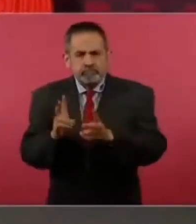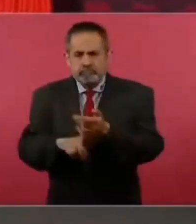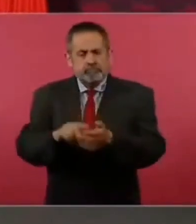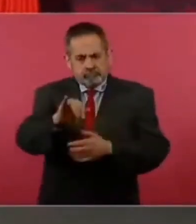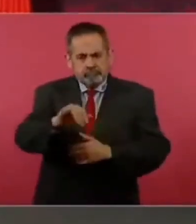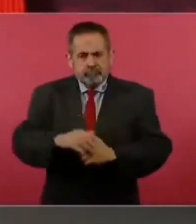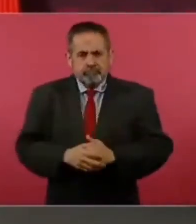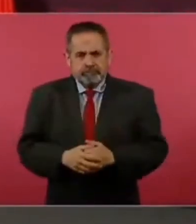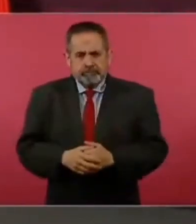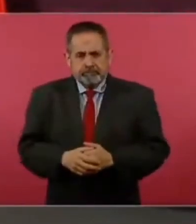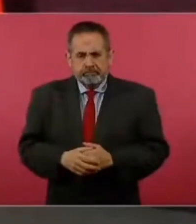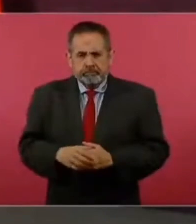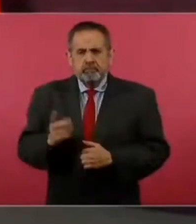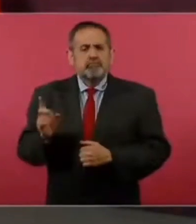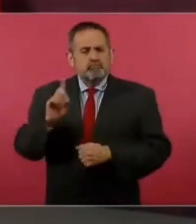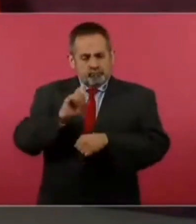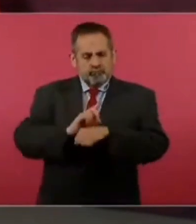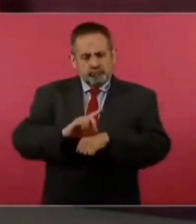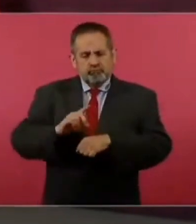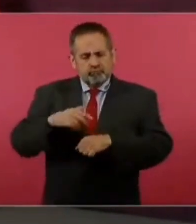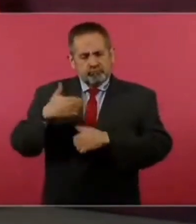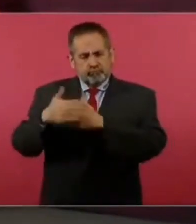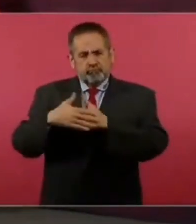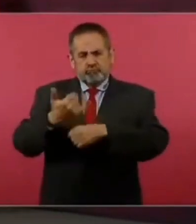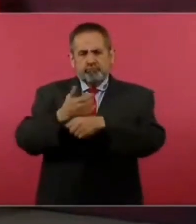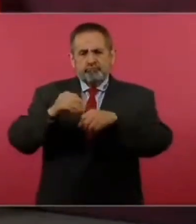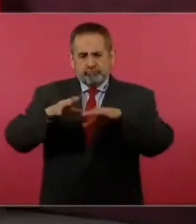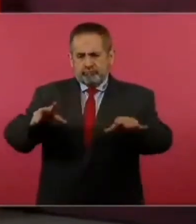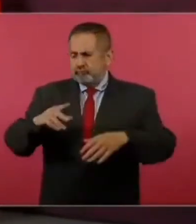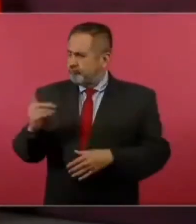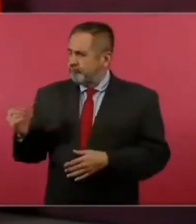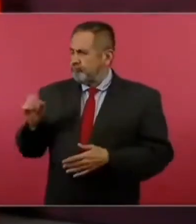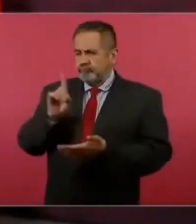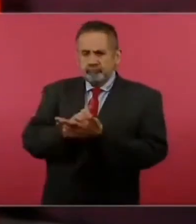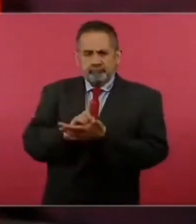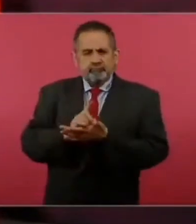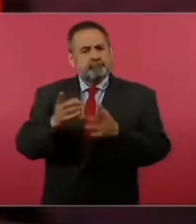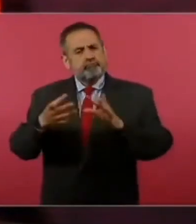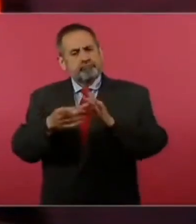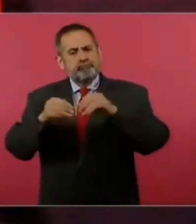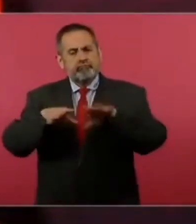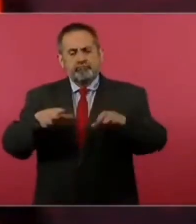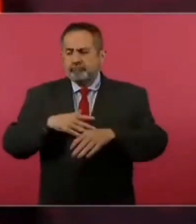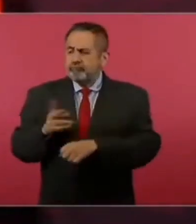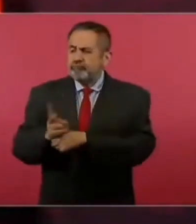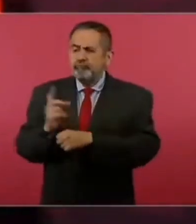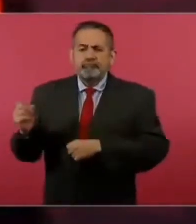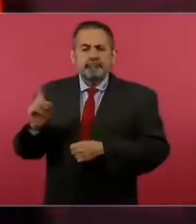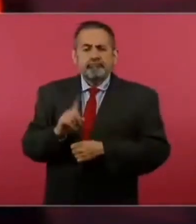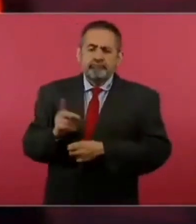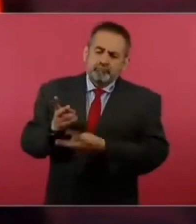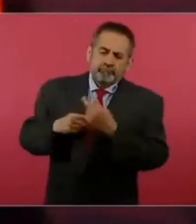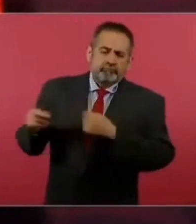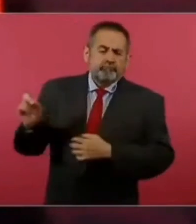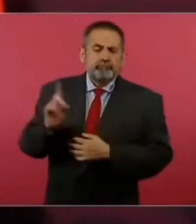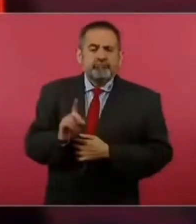un día a informar sobre esto, aquí voy a invitar a que venga